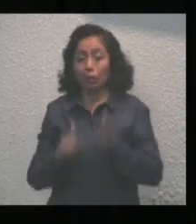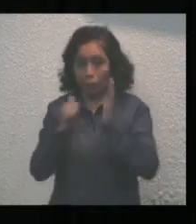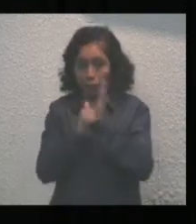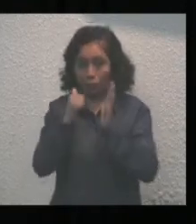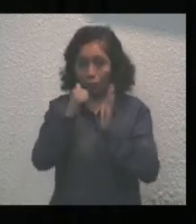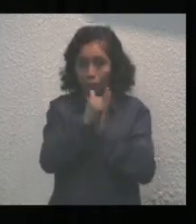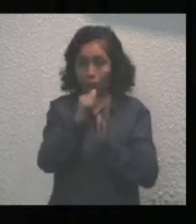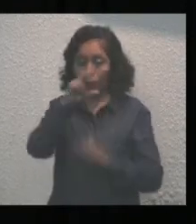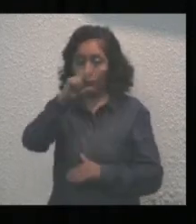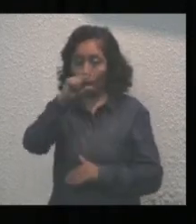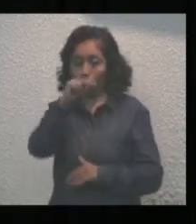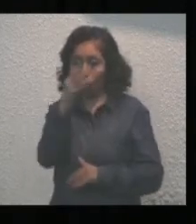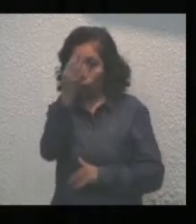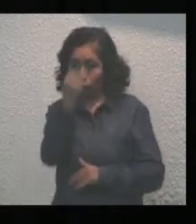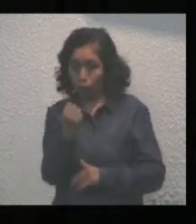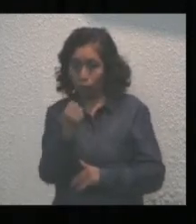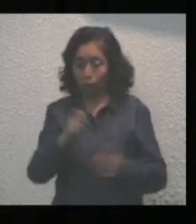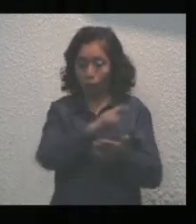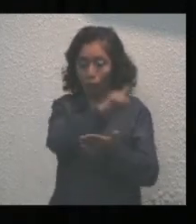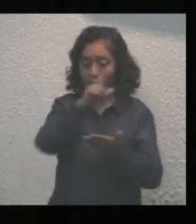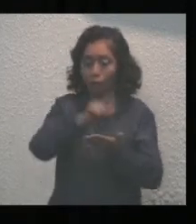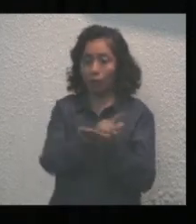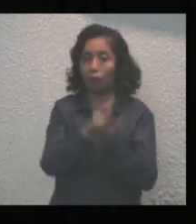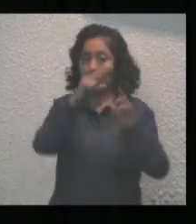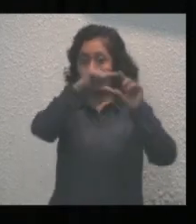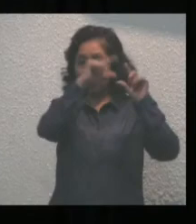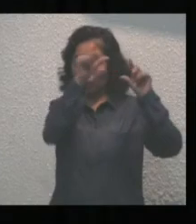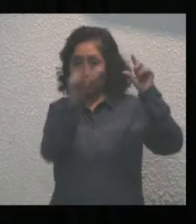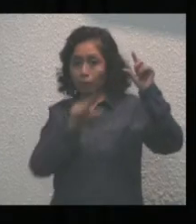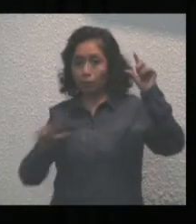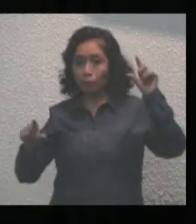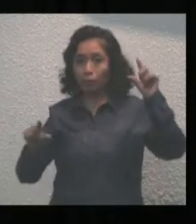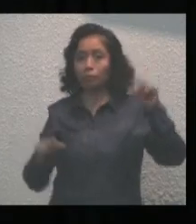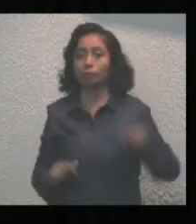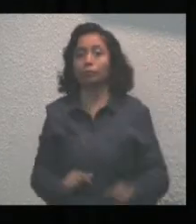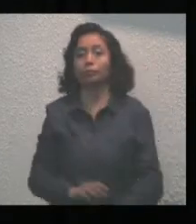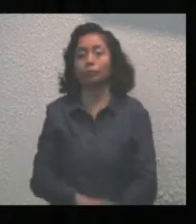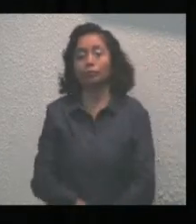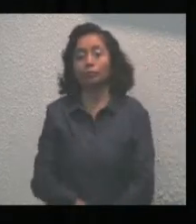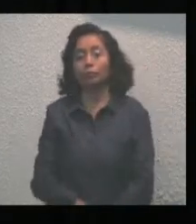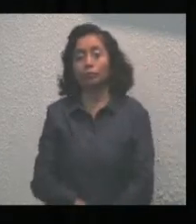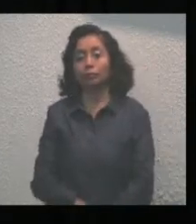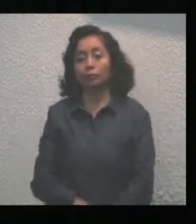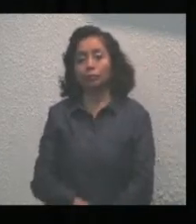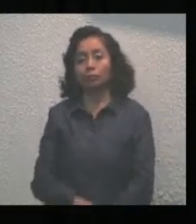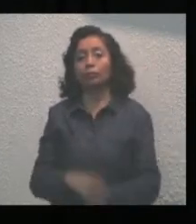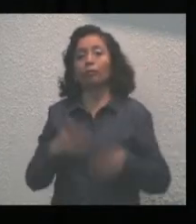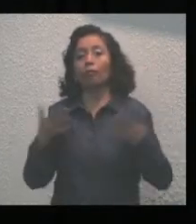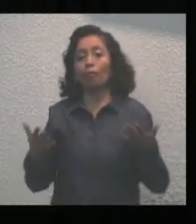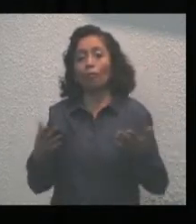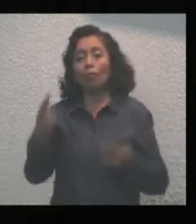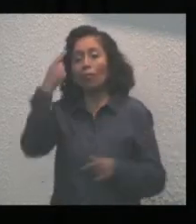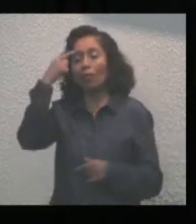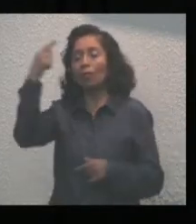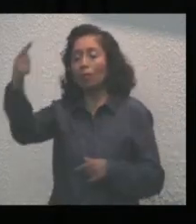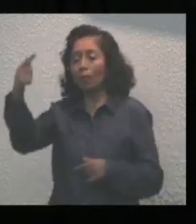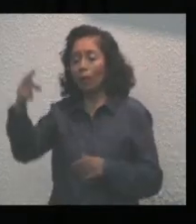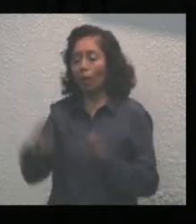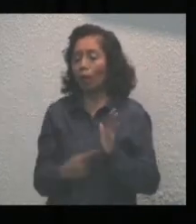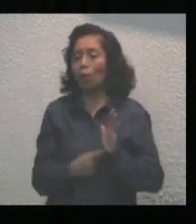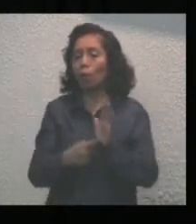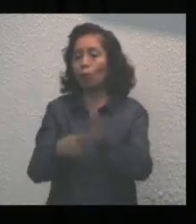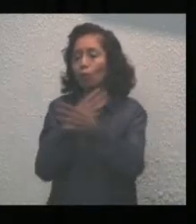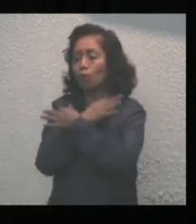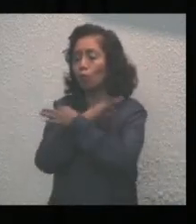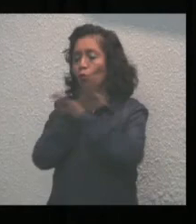artículo 89 de la Constitución Política de los Estados Unidos Mexicanos y para la debida publicación y